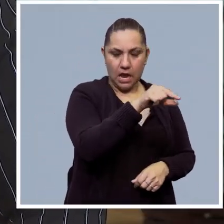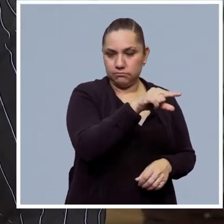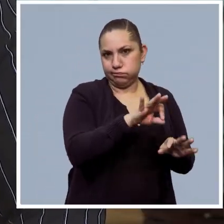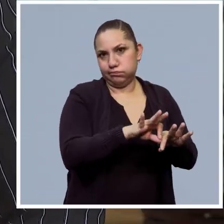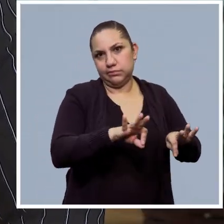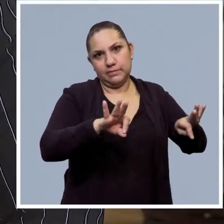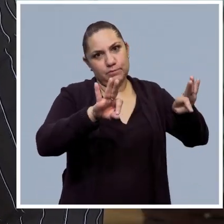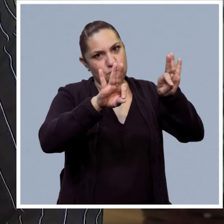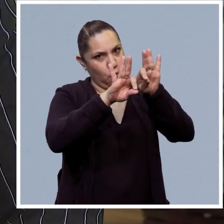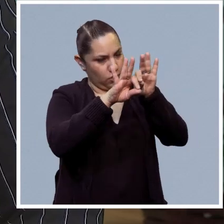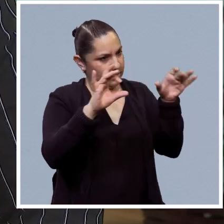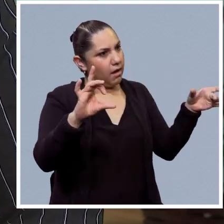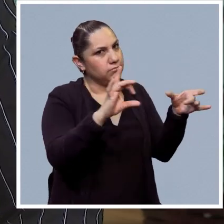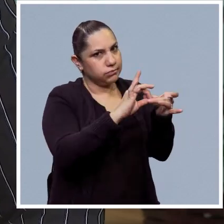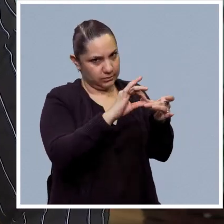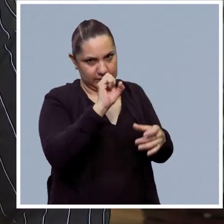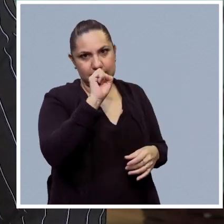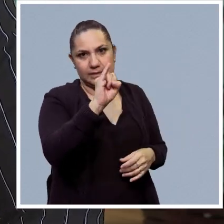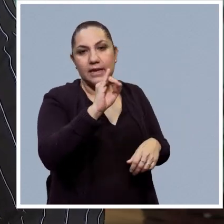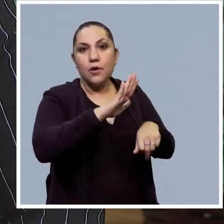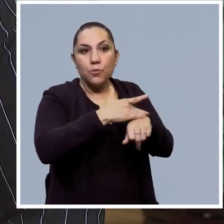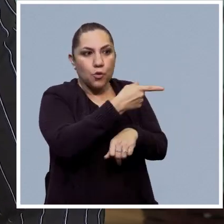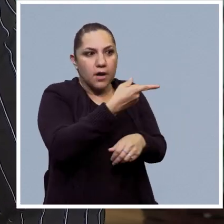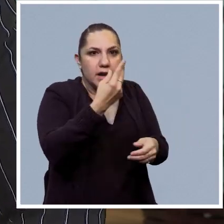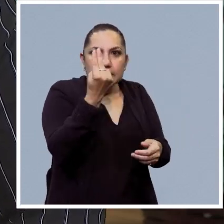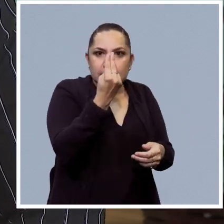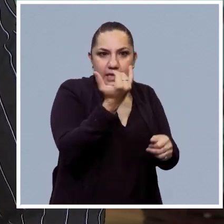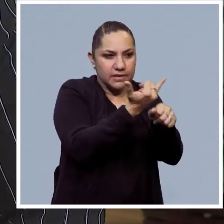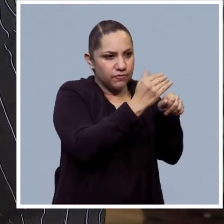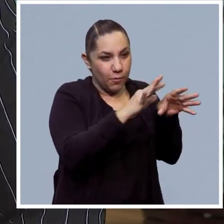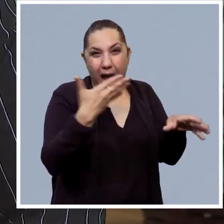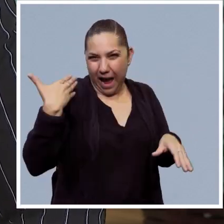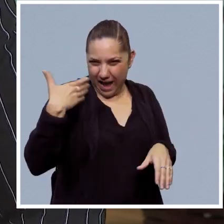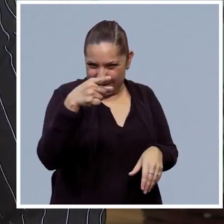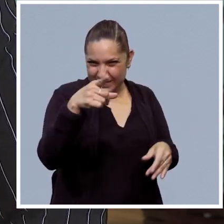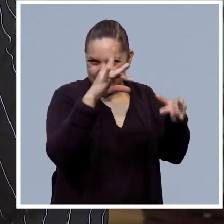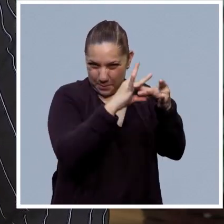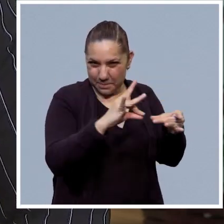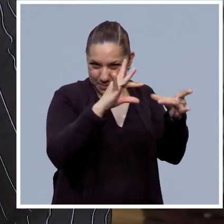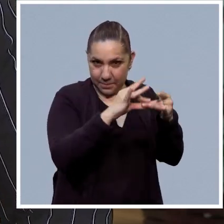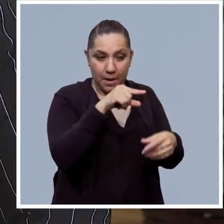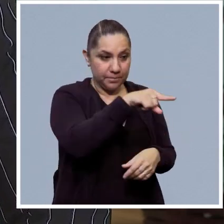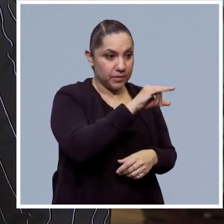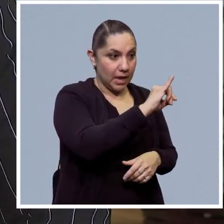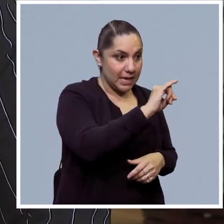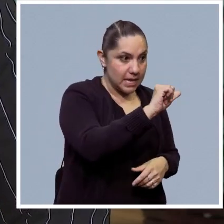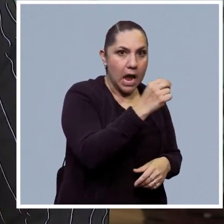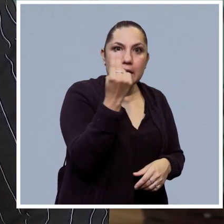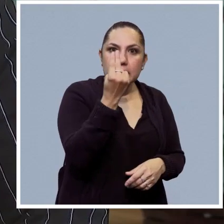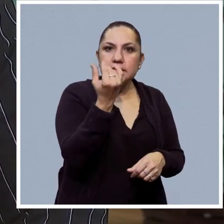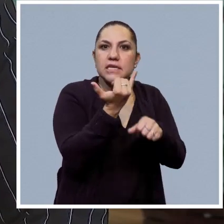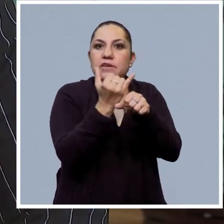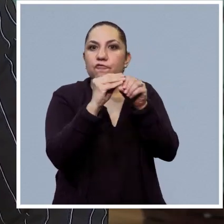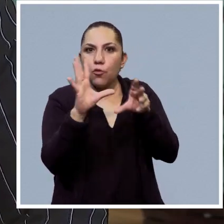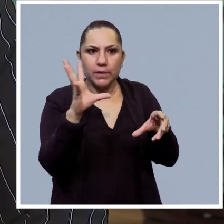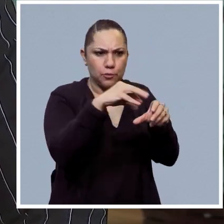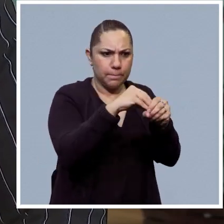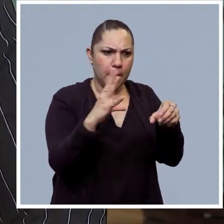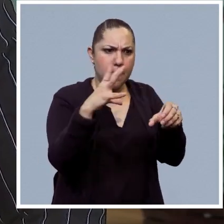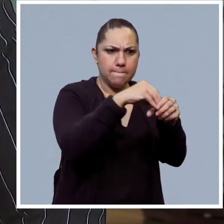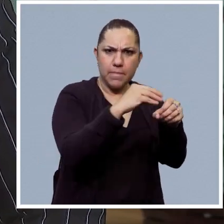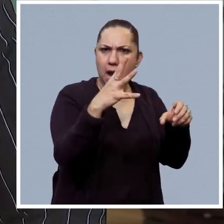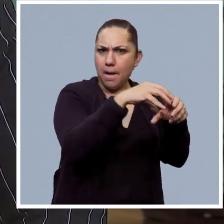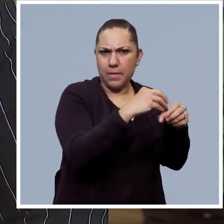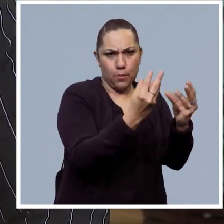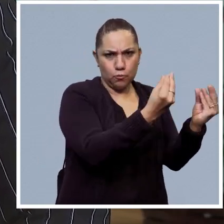de datos. Como bien mencionaban, a lo largo del programa, la inteligencia artificial necesita un volumen muy importante. Entonces estamos viendo que los